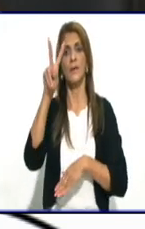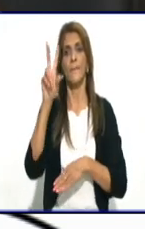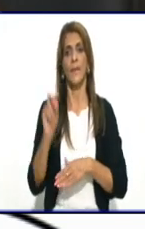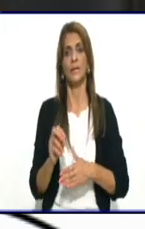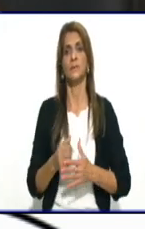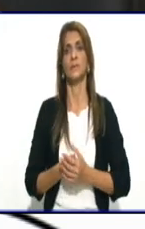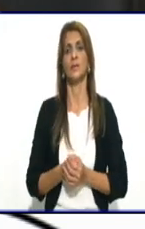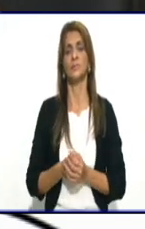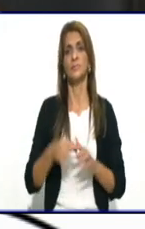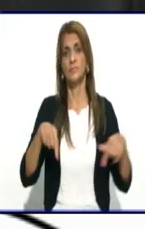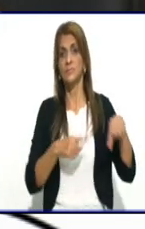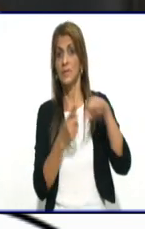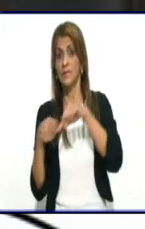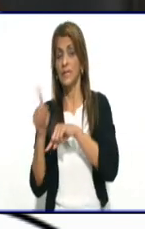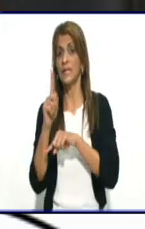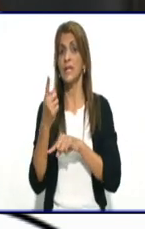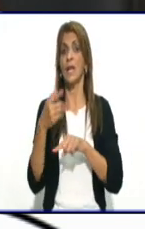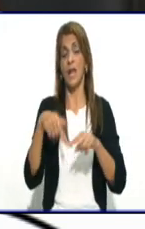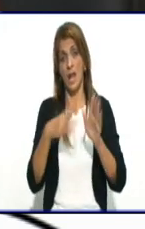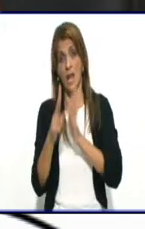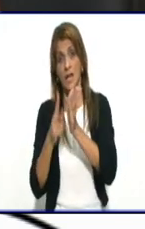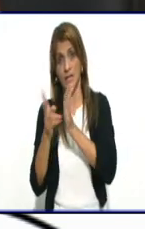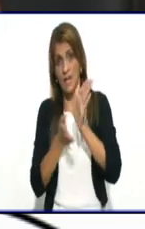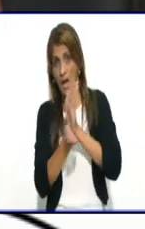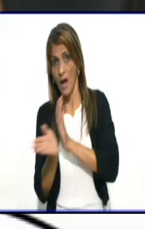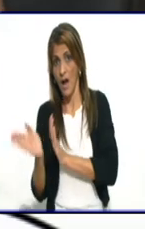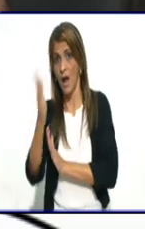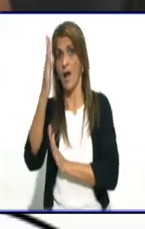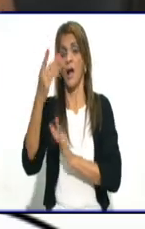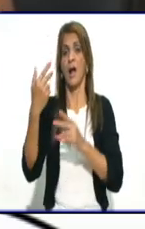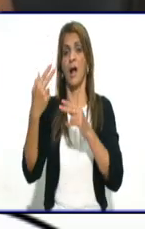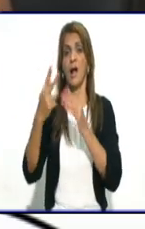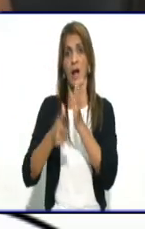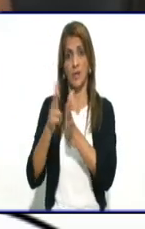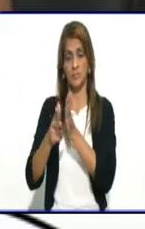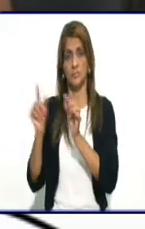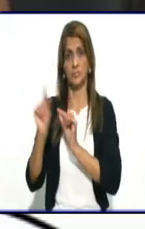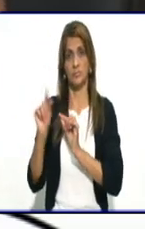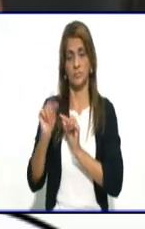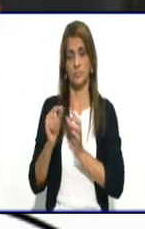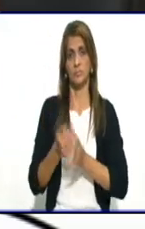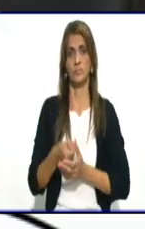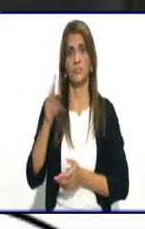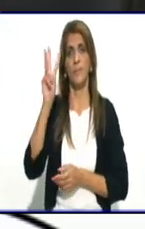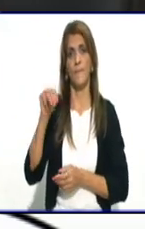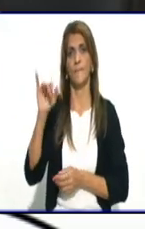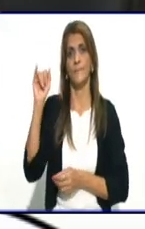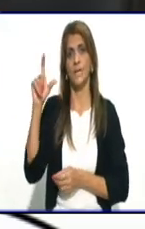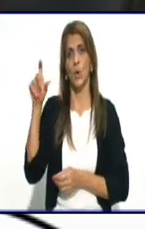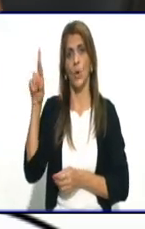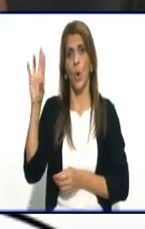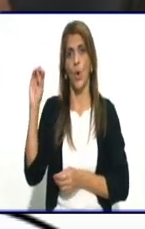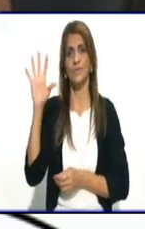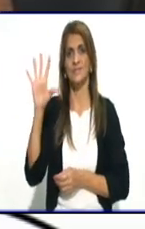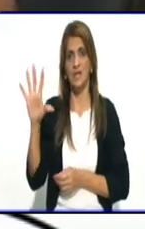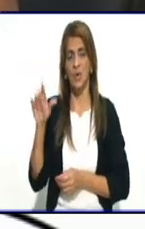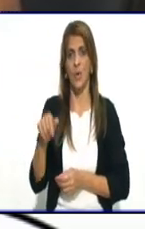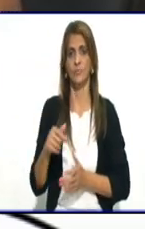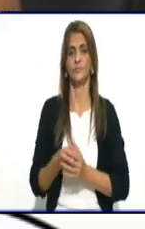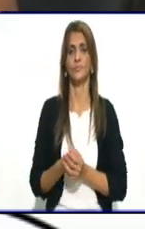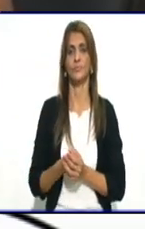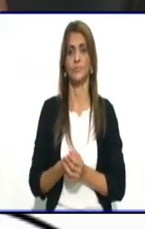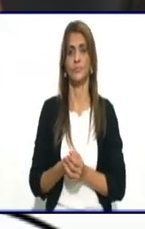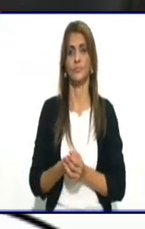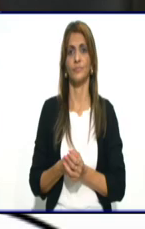Línea y 22 Interior. Esto es en el lugar que todos conocemos como Micro 5. En cuanto al policlínico